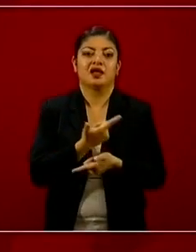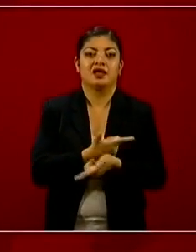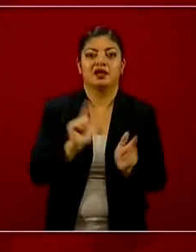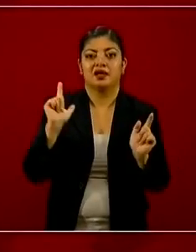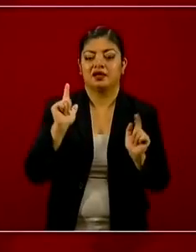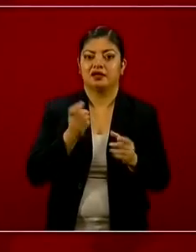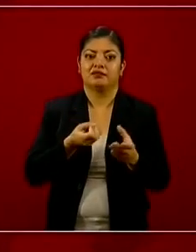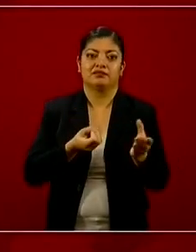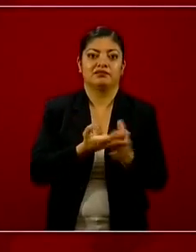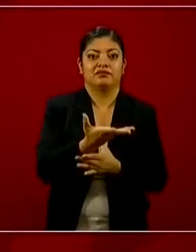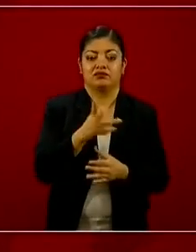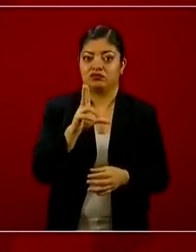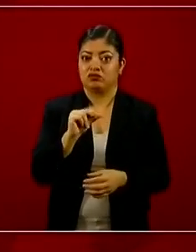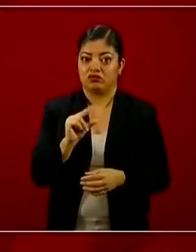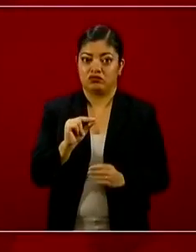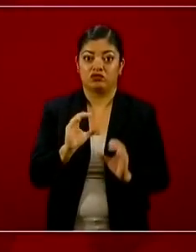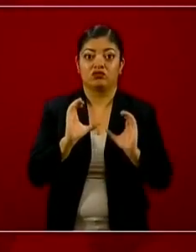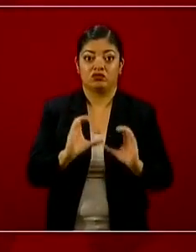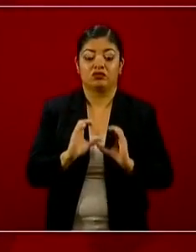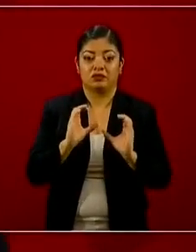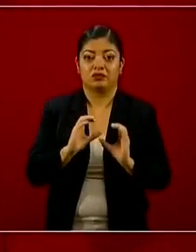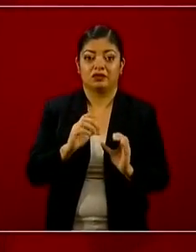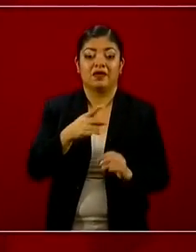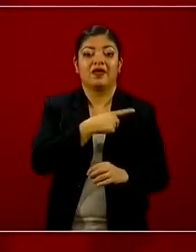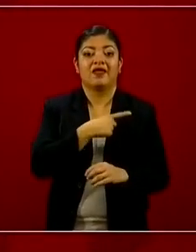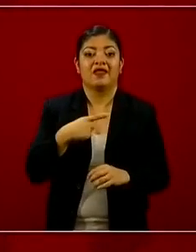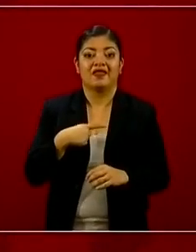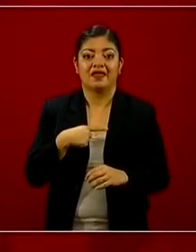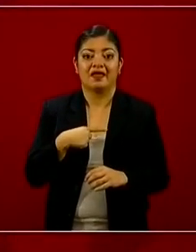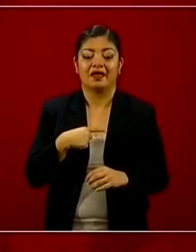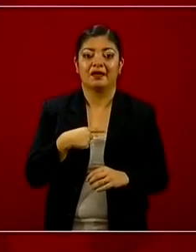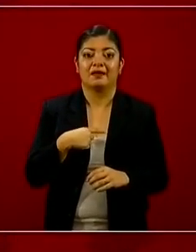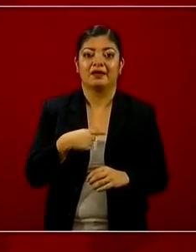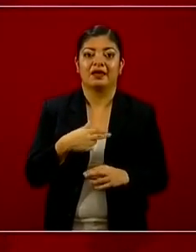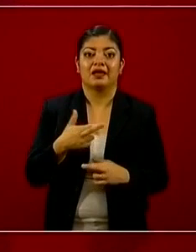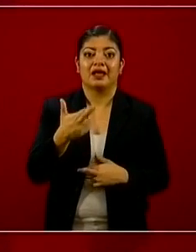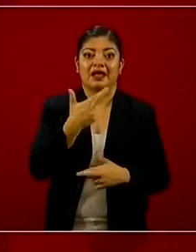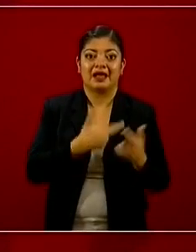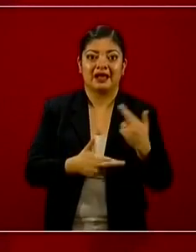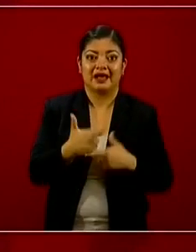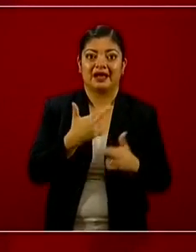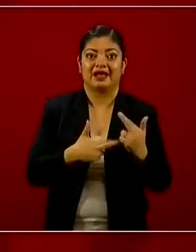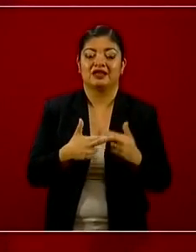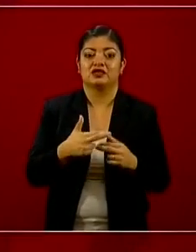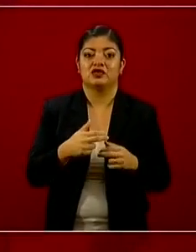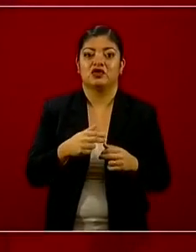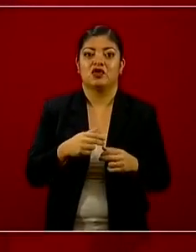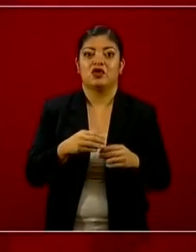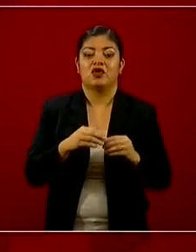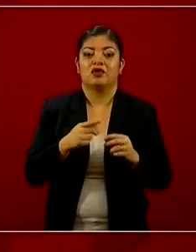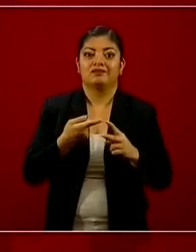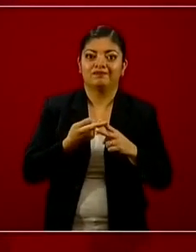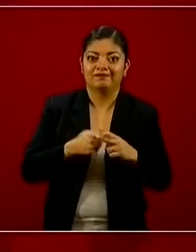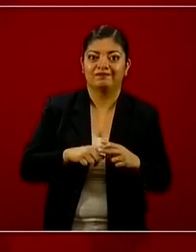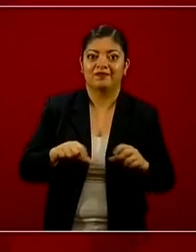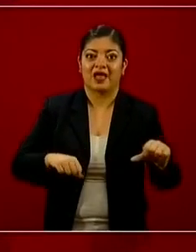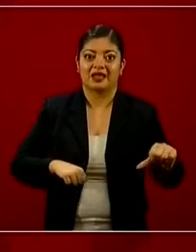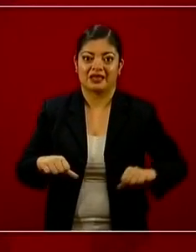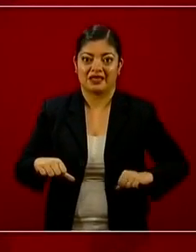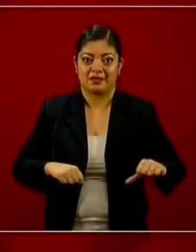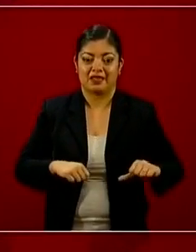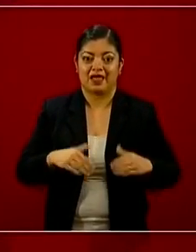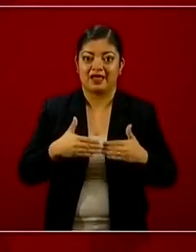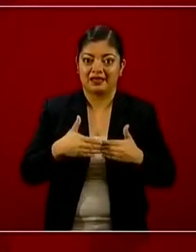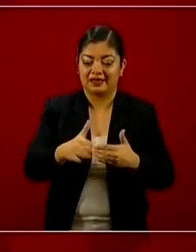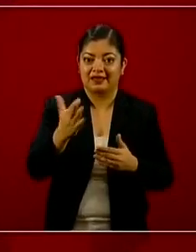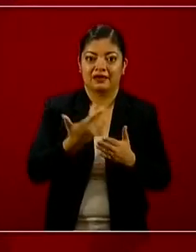de sana distancia y que exista este regreso a la actividad pública ni por parte